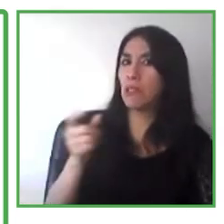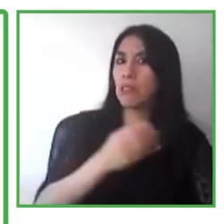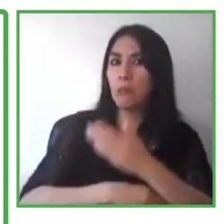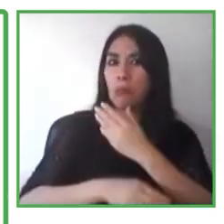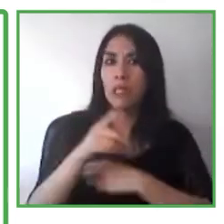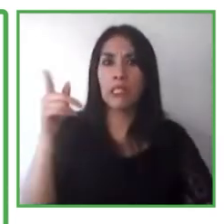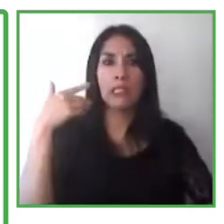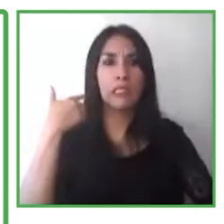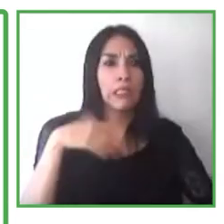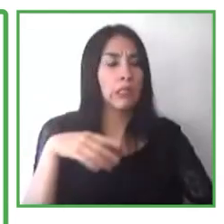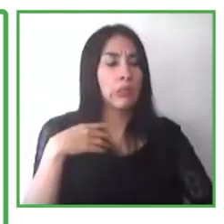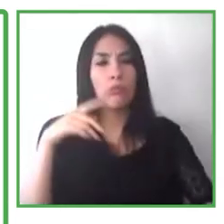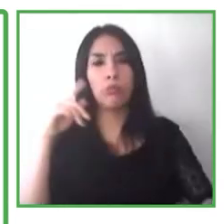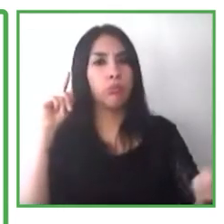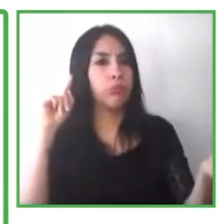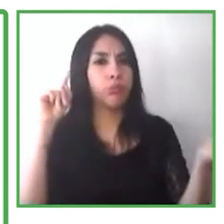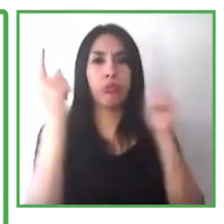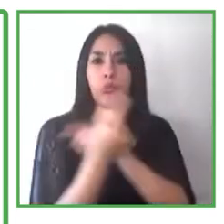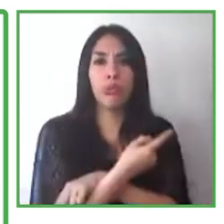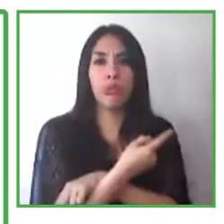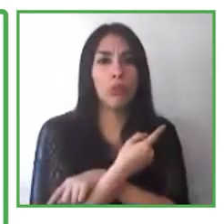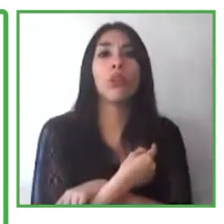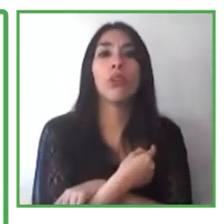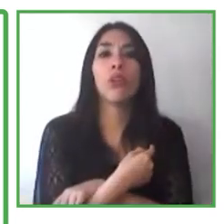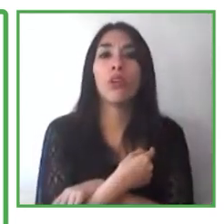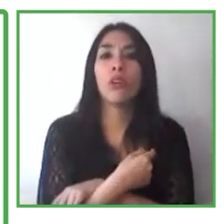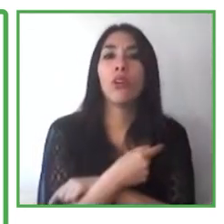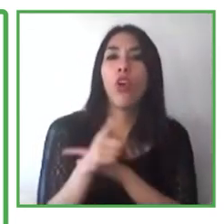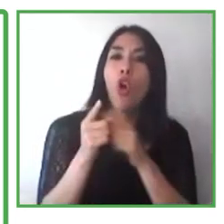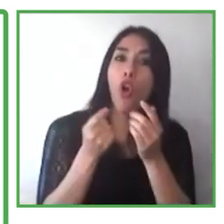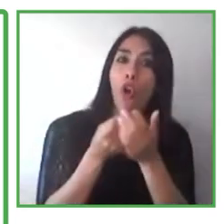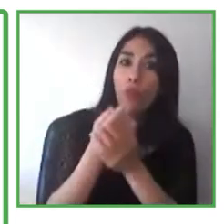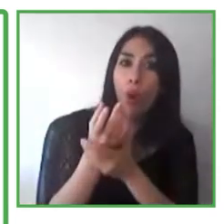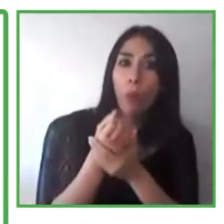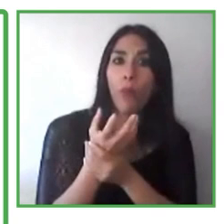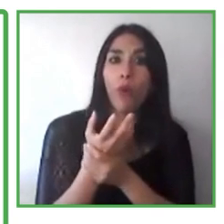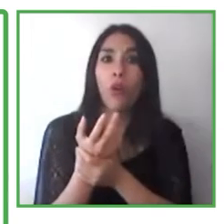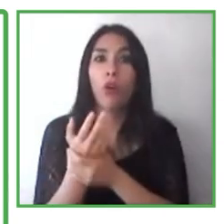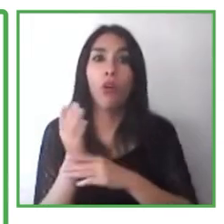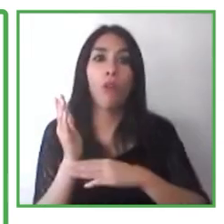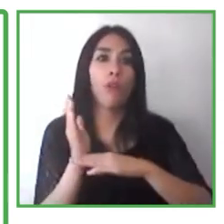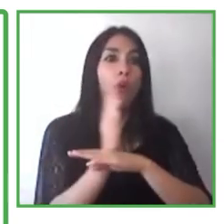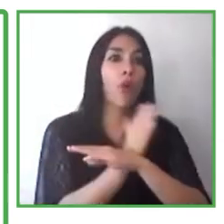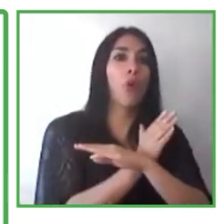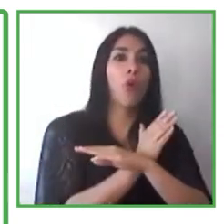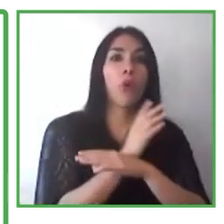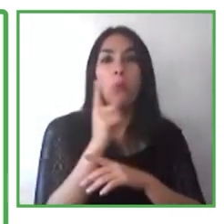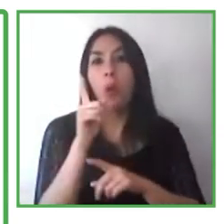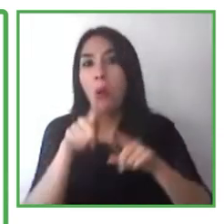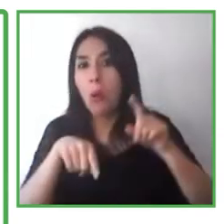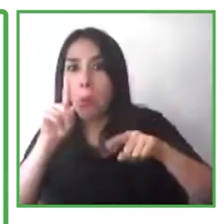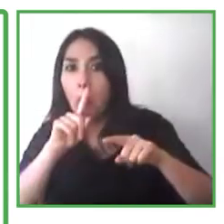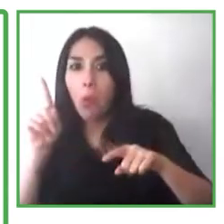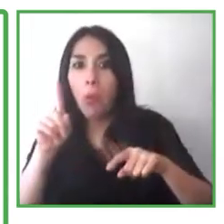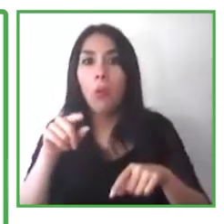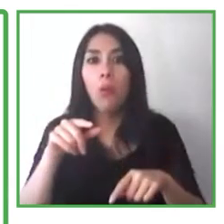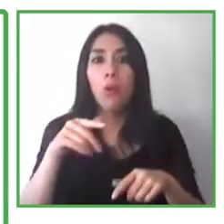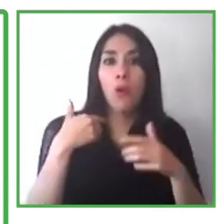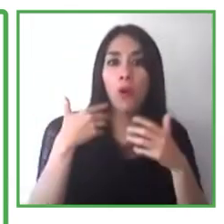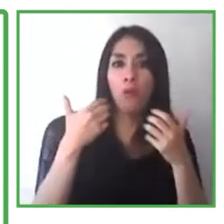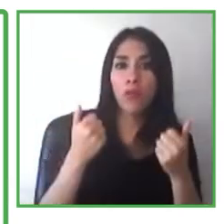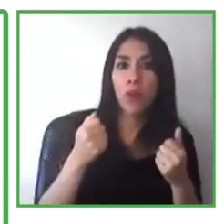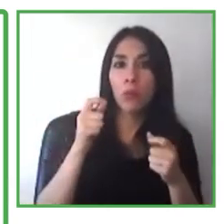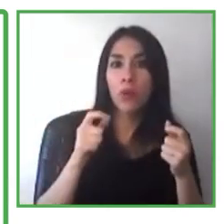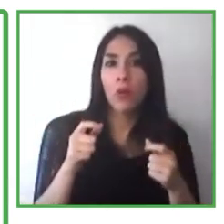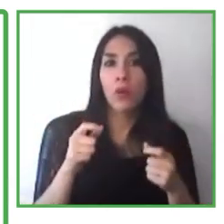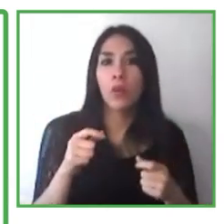asociados con la discapacidad en general. Personas con discapacidades serían, por ejemplo, frágiles, serían menos productivos,